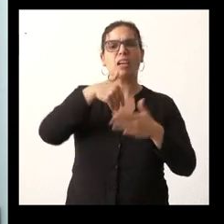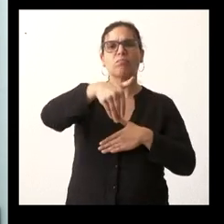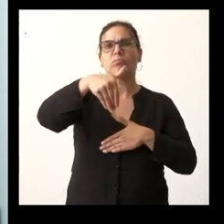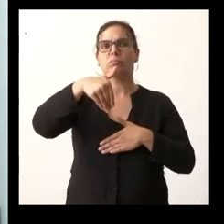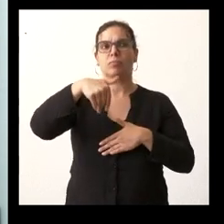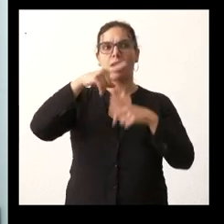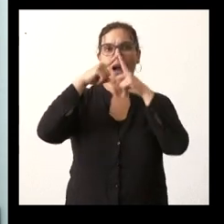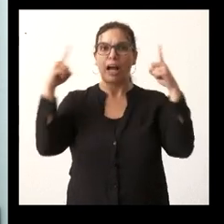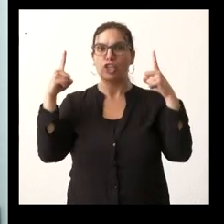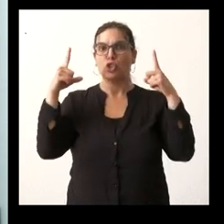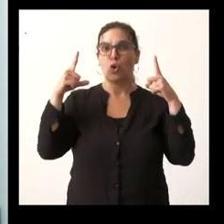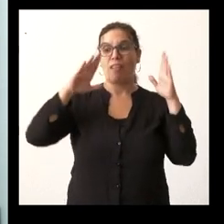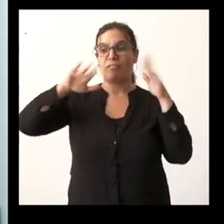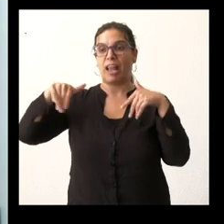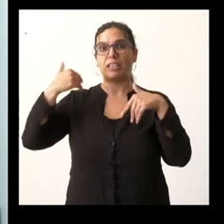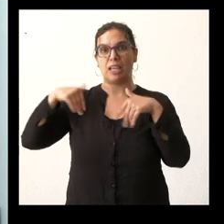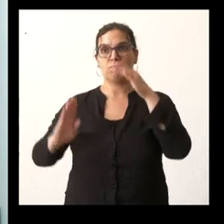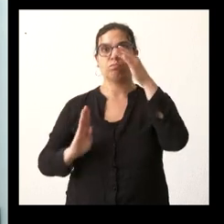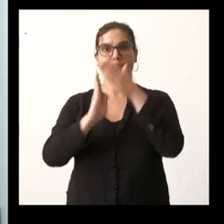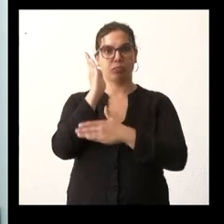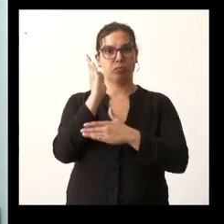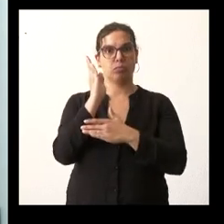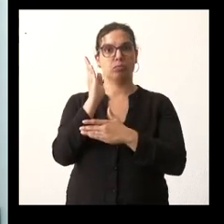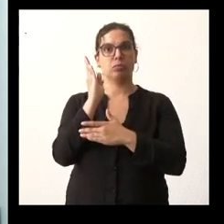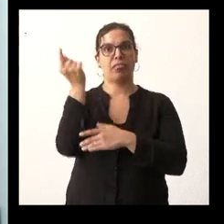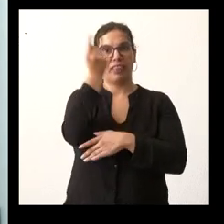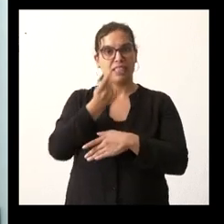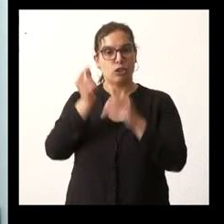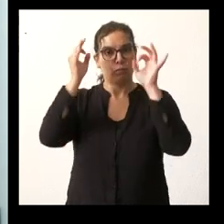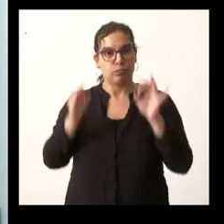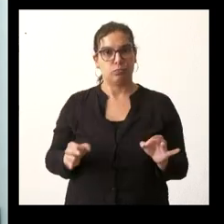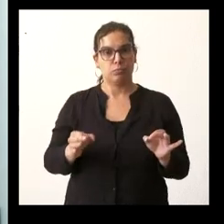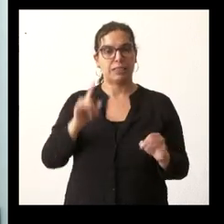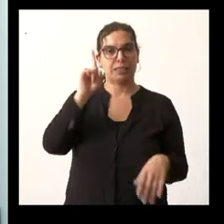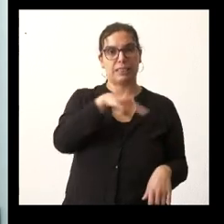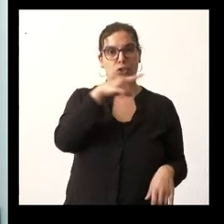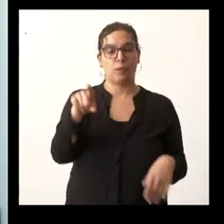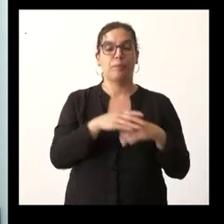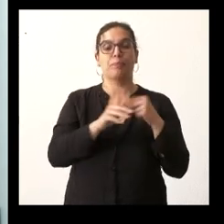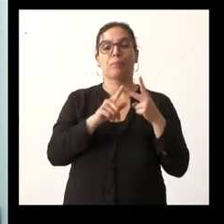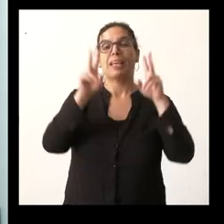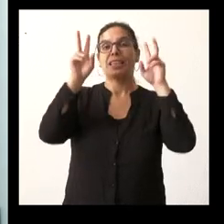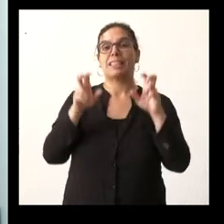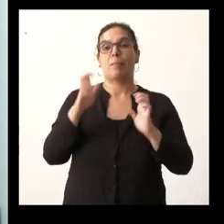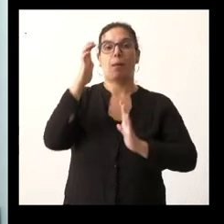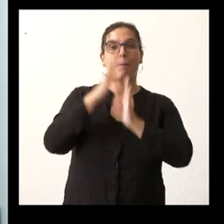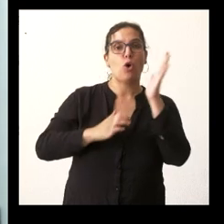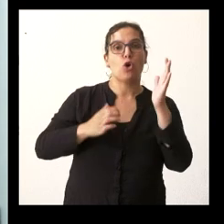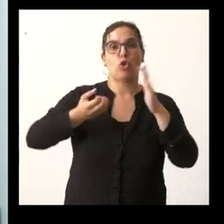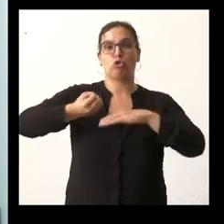final de año podríamos tener ya el diseño de esto y el tema de los bonos y los trenes